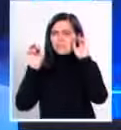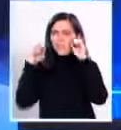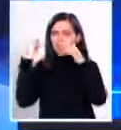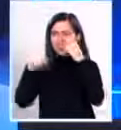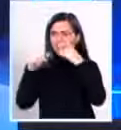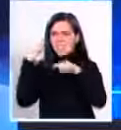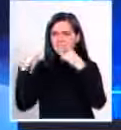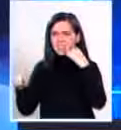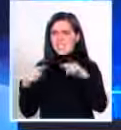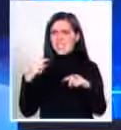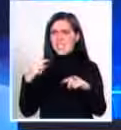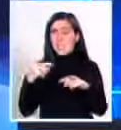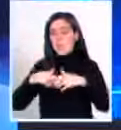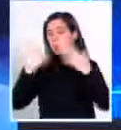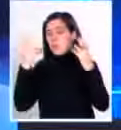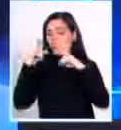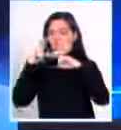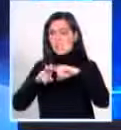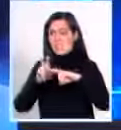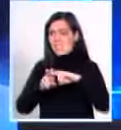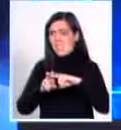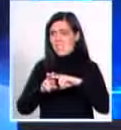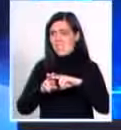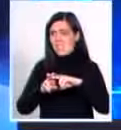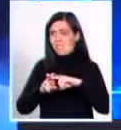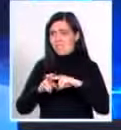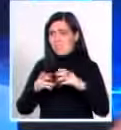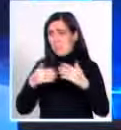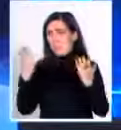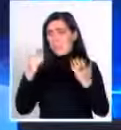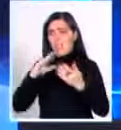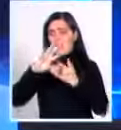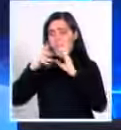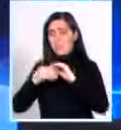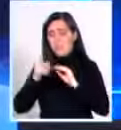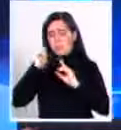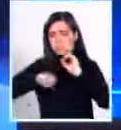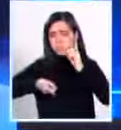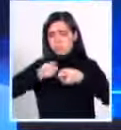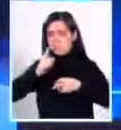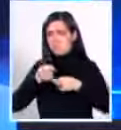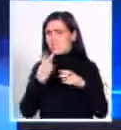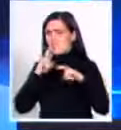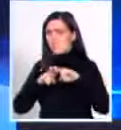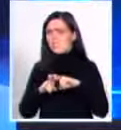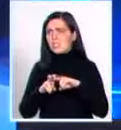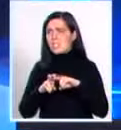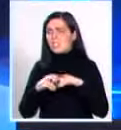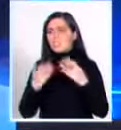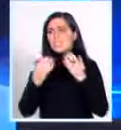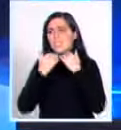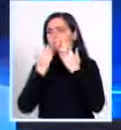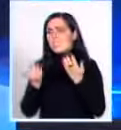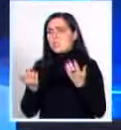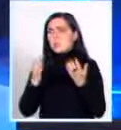Había que sentarse en el número que a uno le tocaba. Era militar la cosa. Y, qué sé